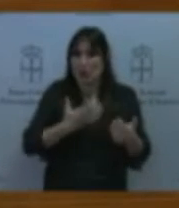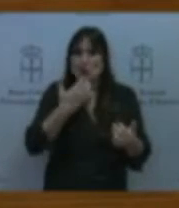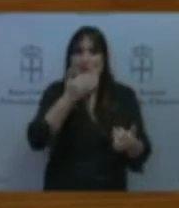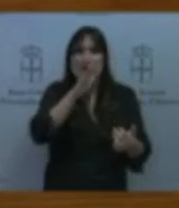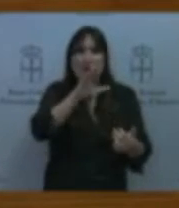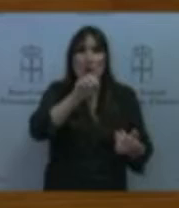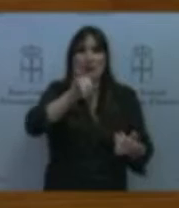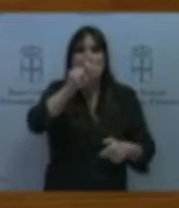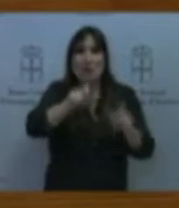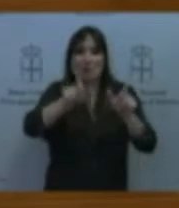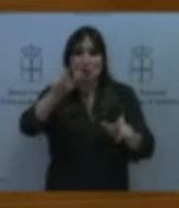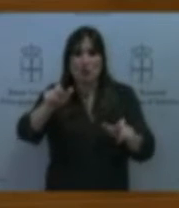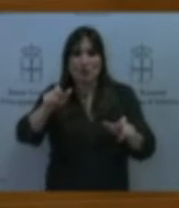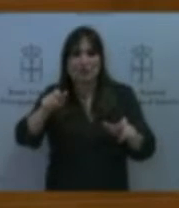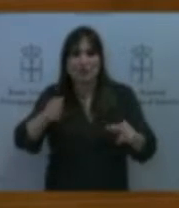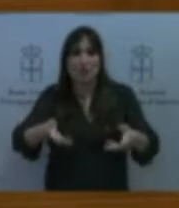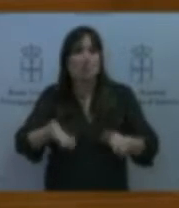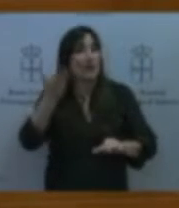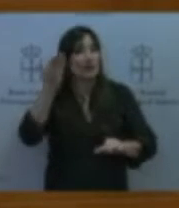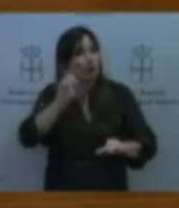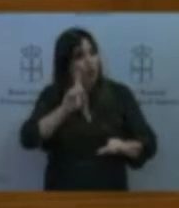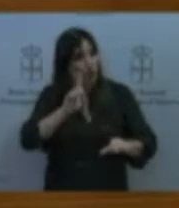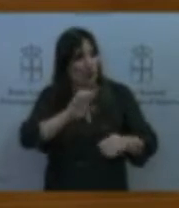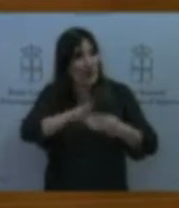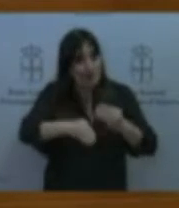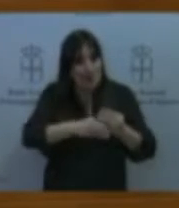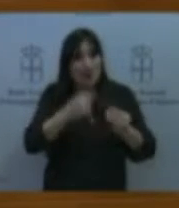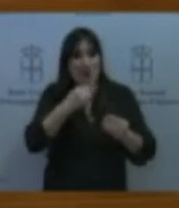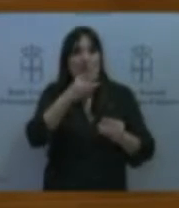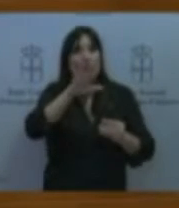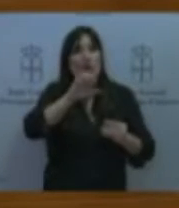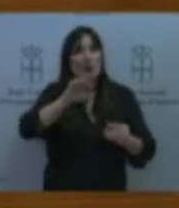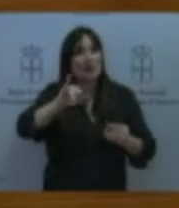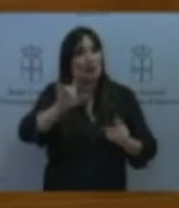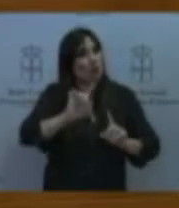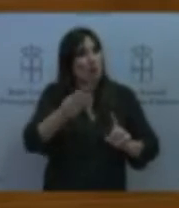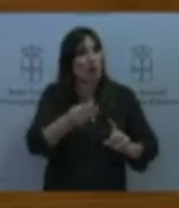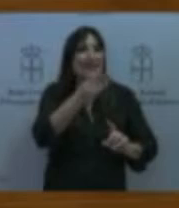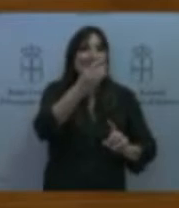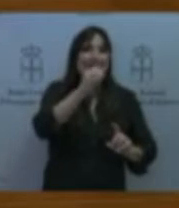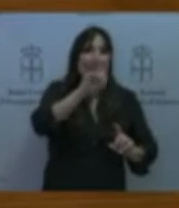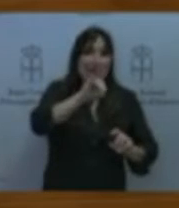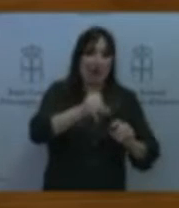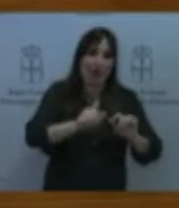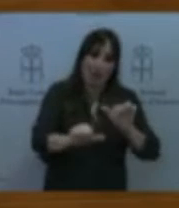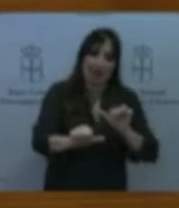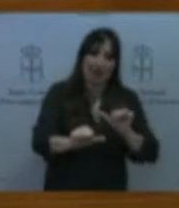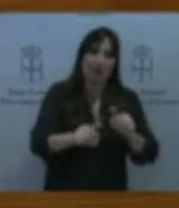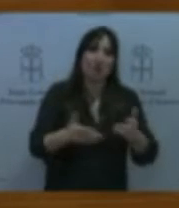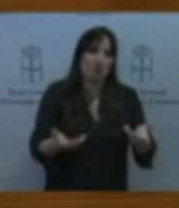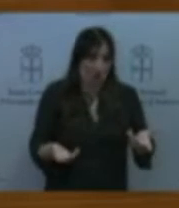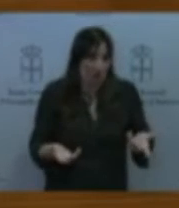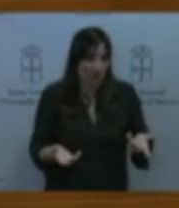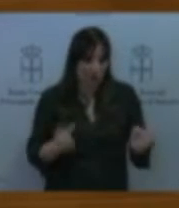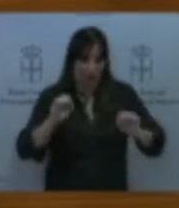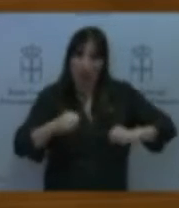no para más de 30.000 y los demás consideramos que de acuerdo esto no afecta al plan de